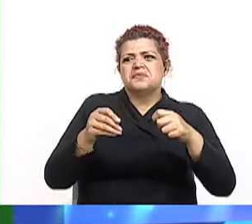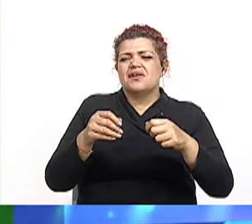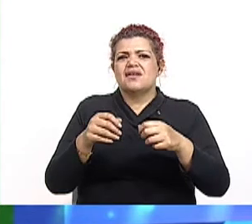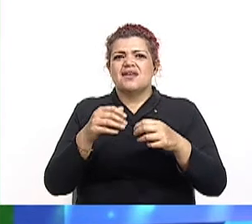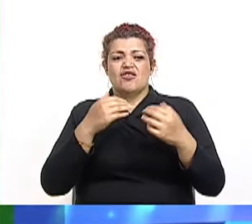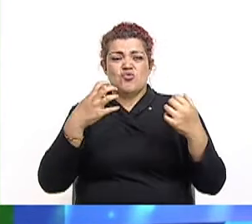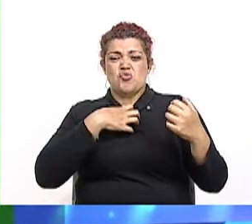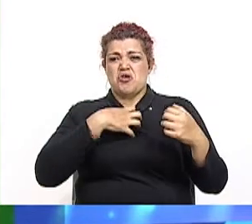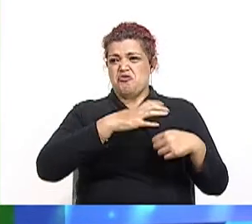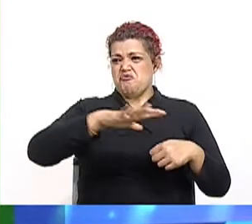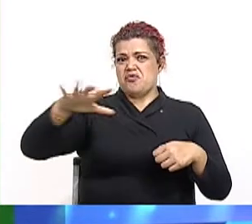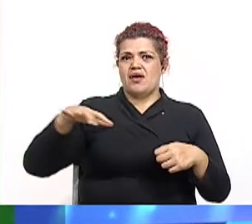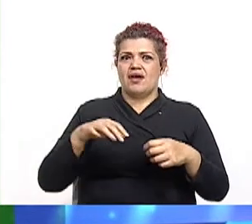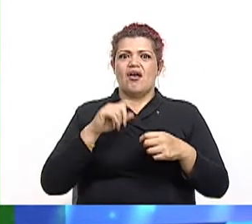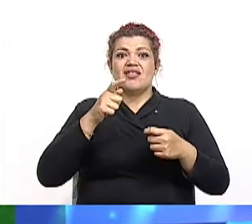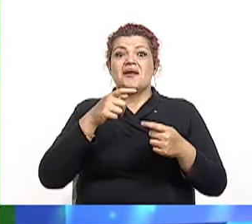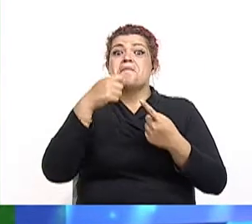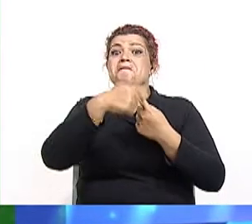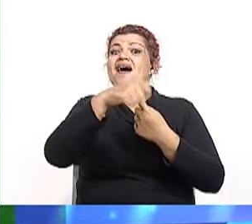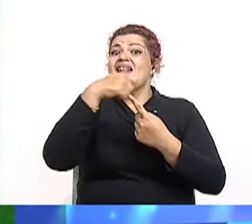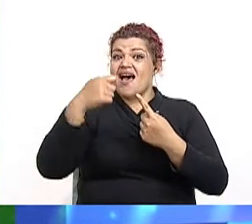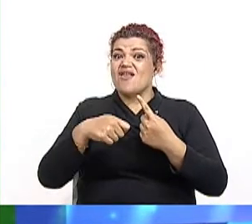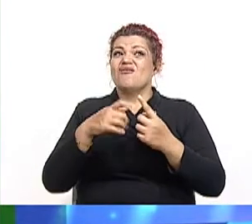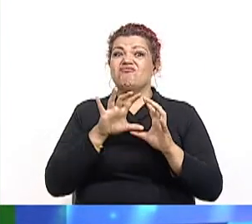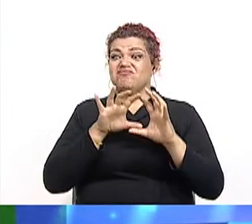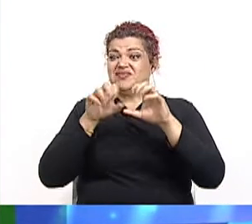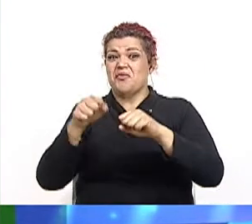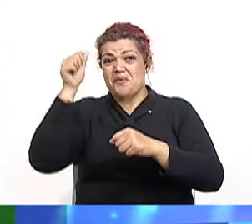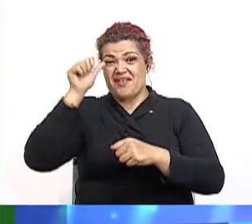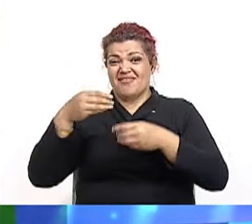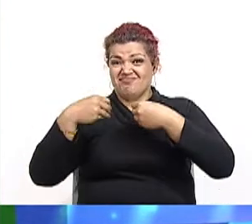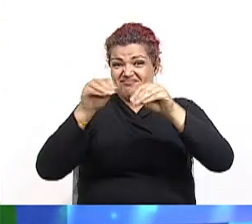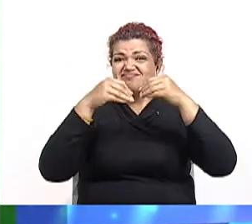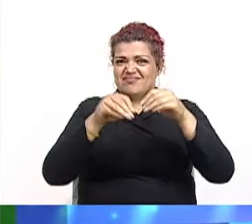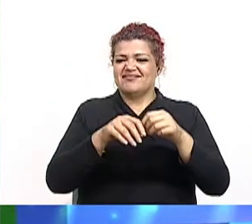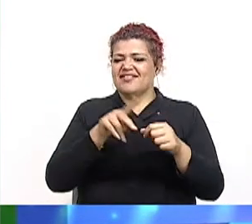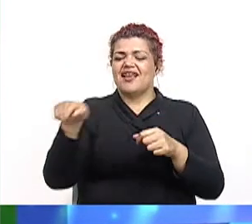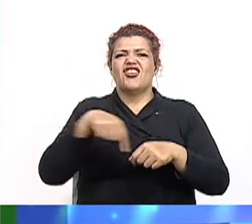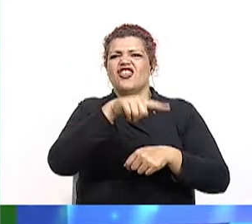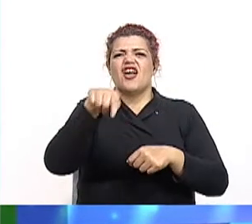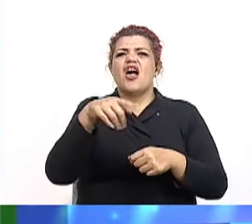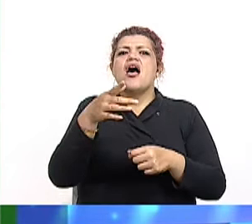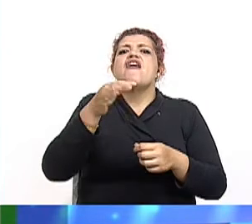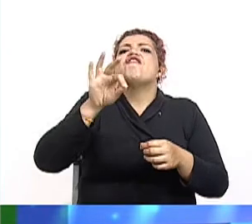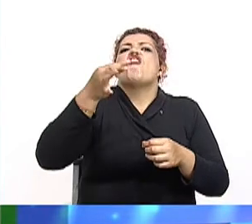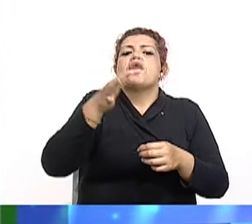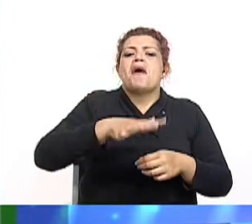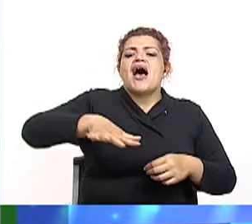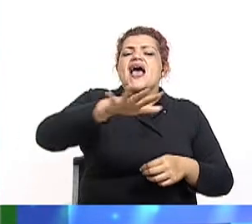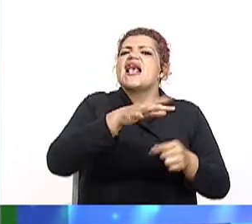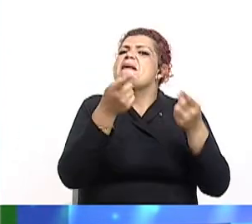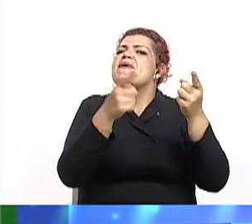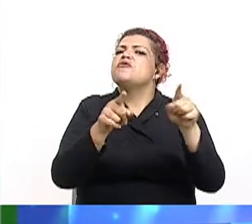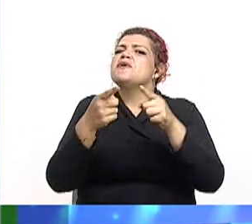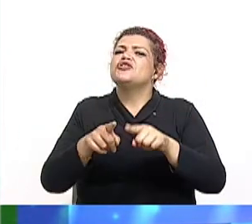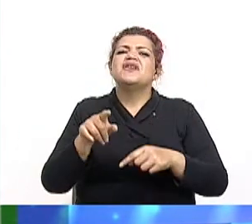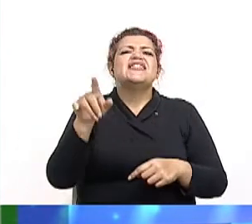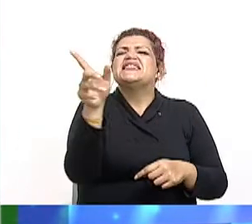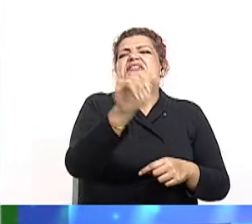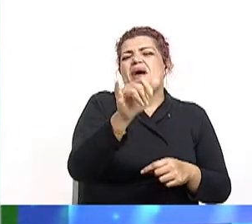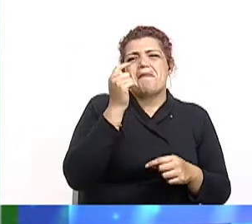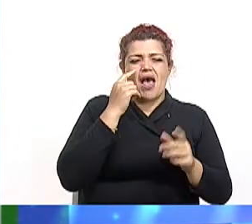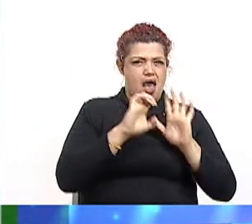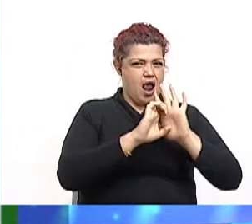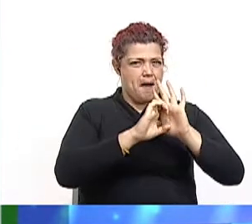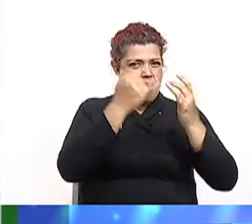clásico del buen fútbol nacional. Gran asistencia de público en este majestuoso escenario de la historia costarricense. En un partido que